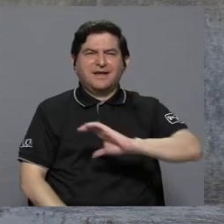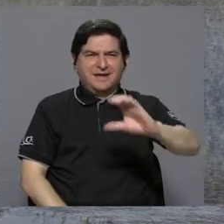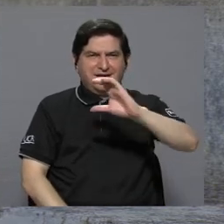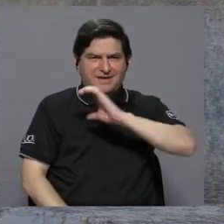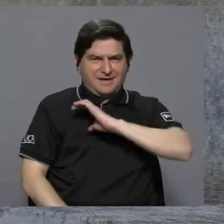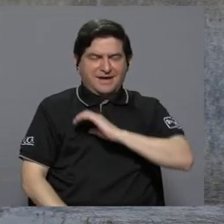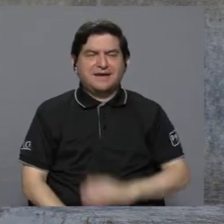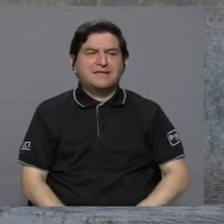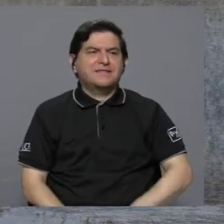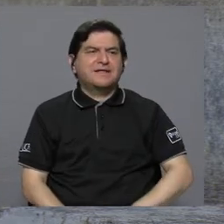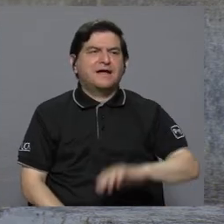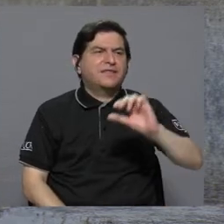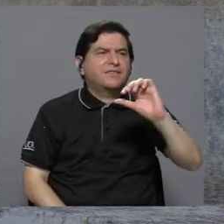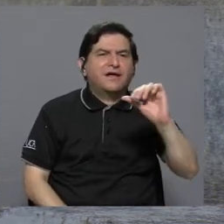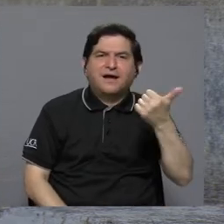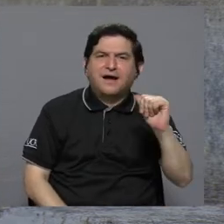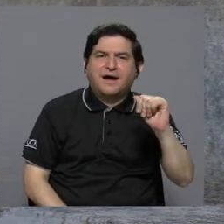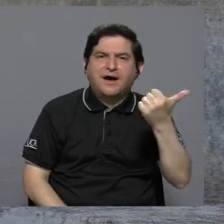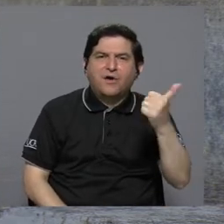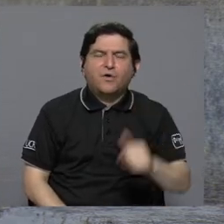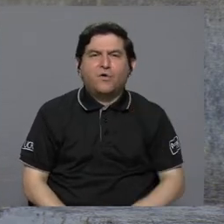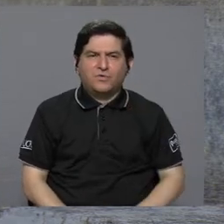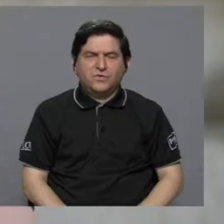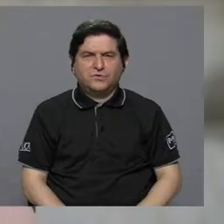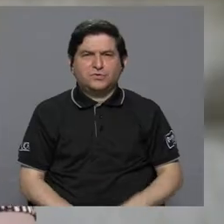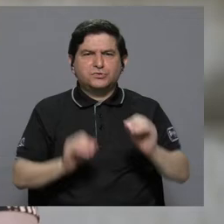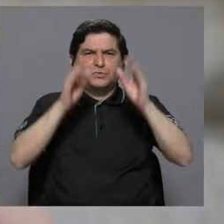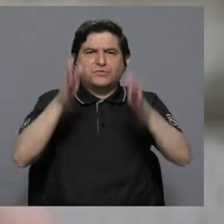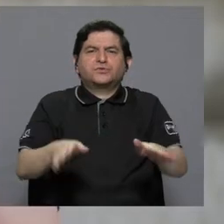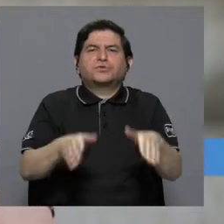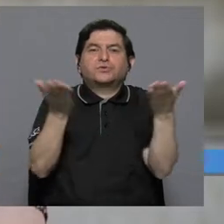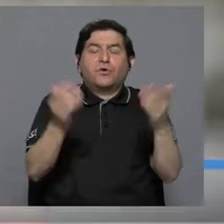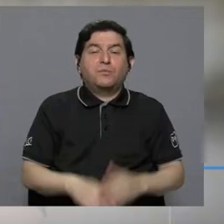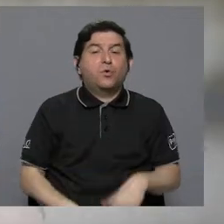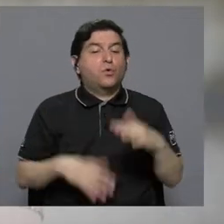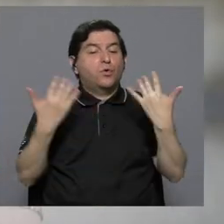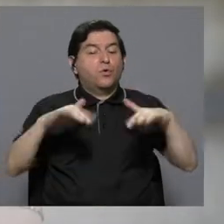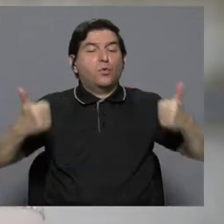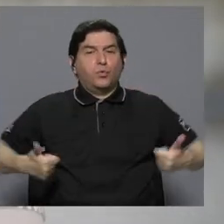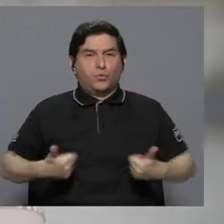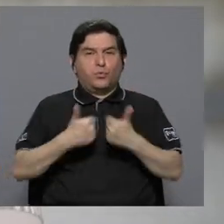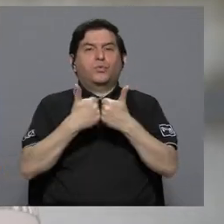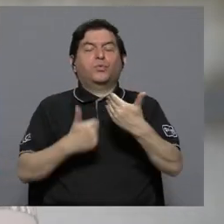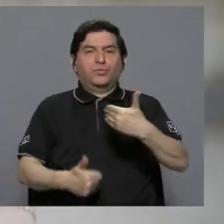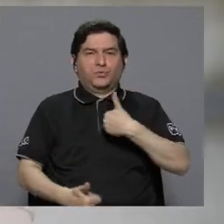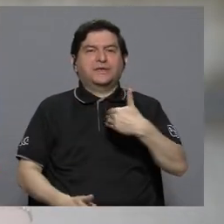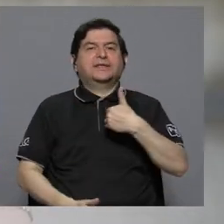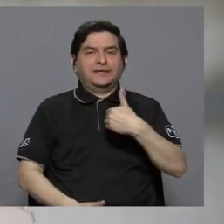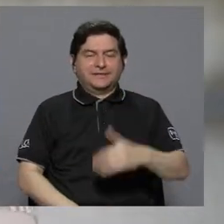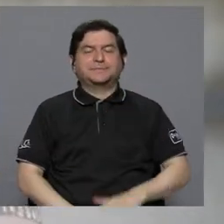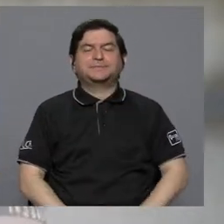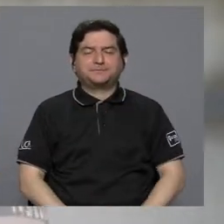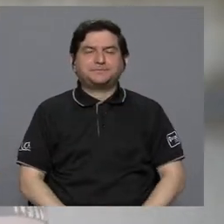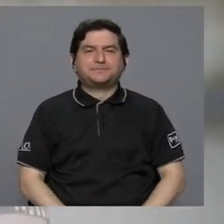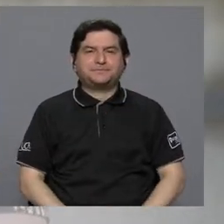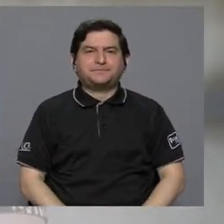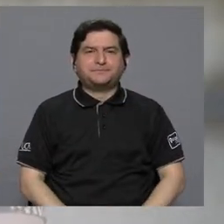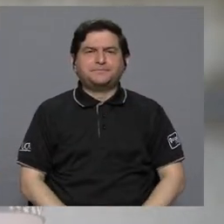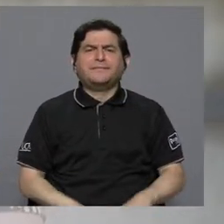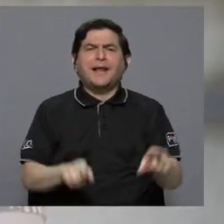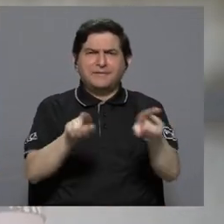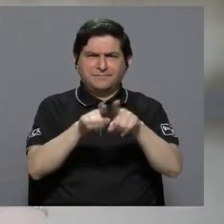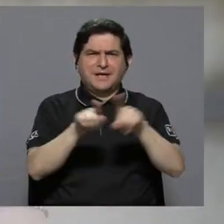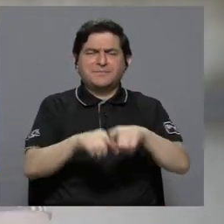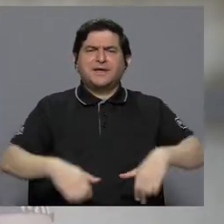al resto de esos docentes? Ese es un gran reto que tenemos, Gabriela, y además